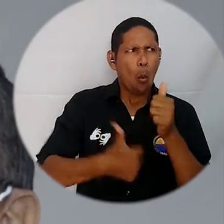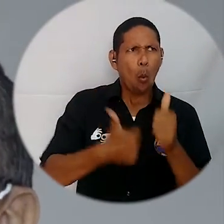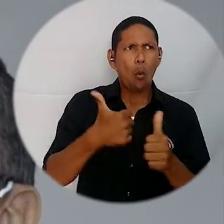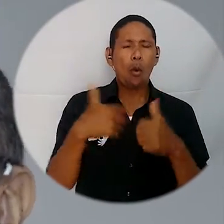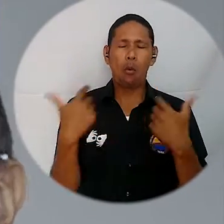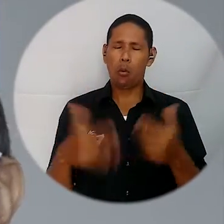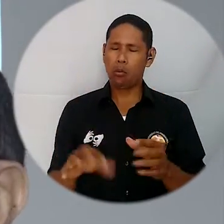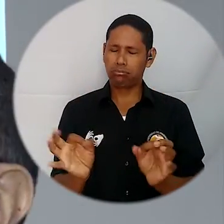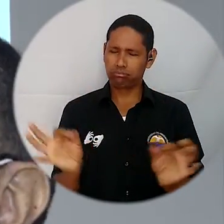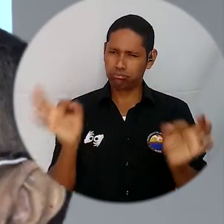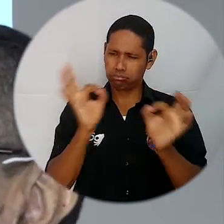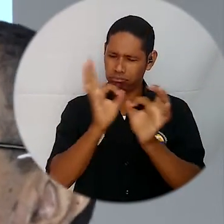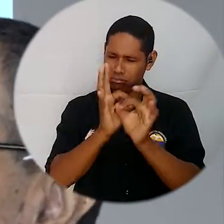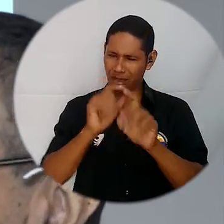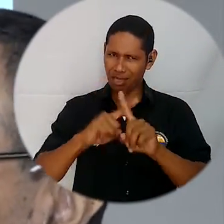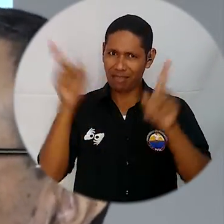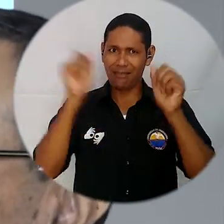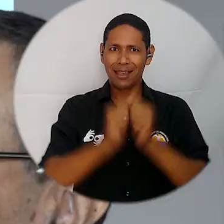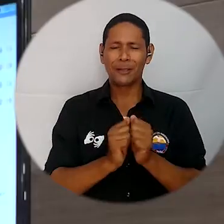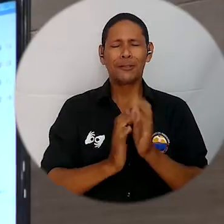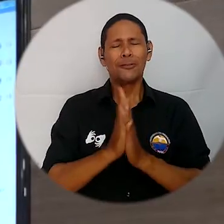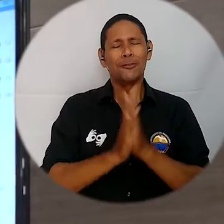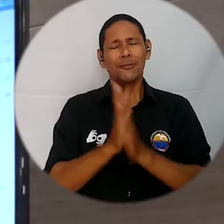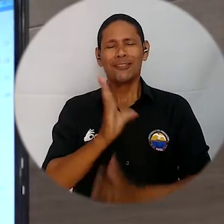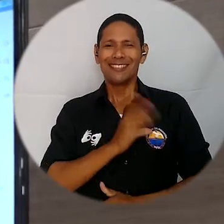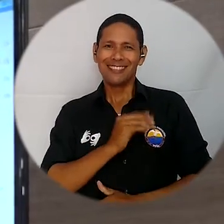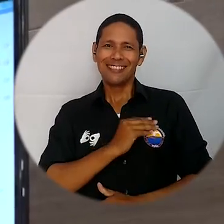la vida de otra manera, para tener esperanza.